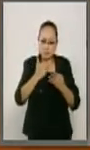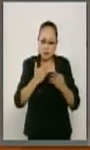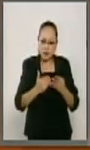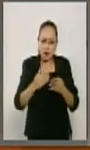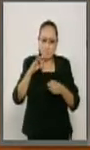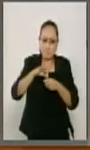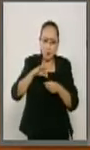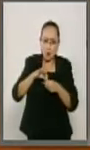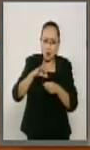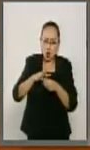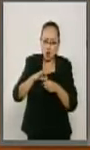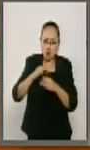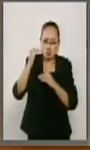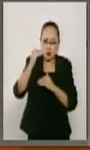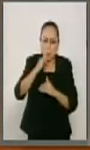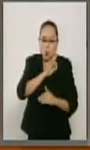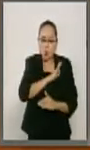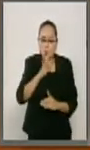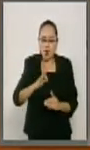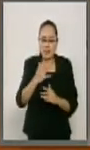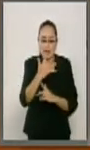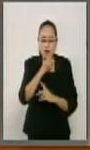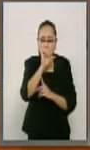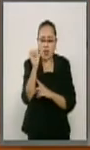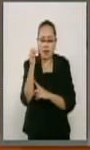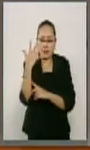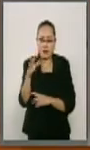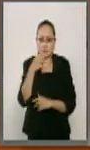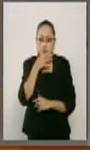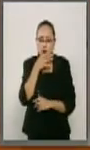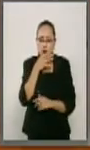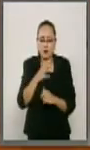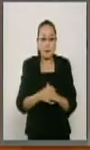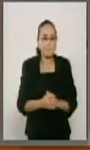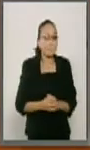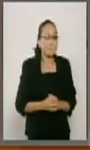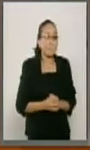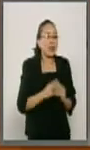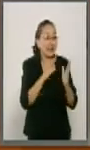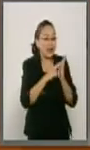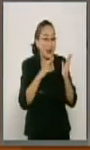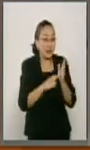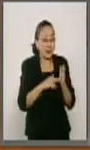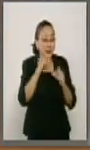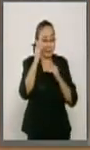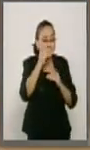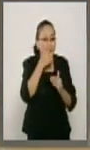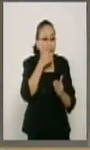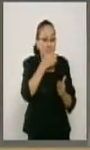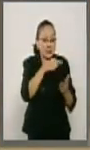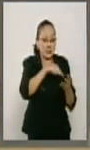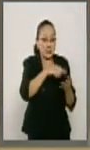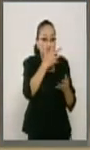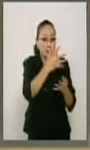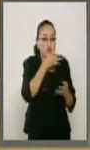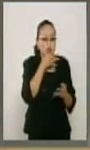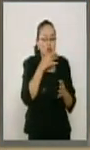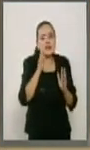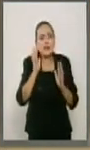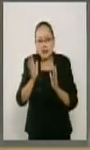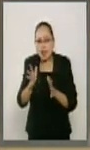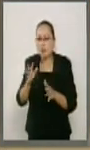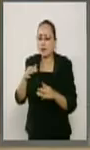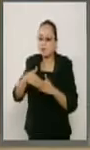particulares. Podemos tener hasta 10 minutos en intervención. Le informo, senadora, que el reglamento establece 5 minutos, no 10 minutos. Estoy por terminar,